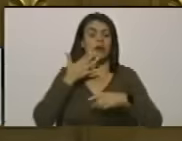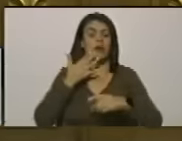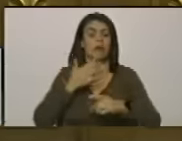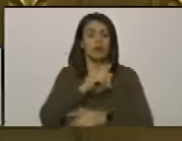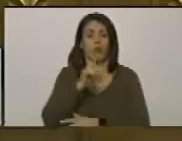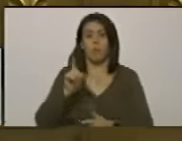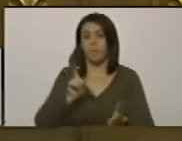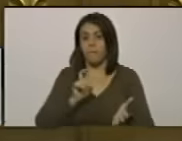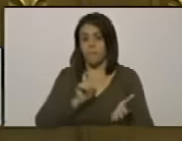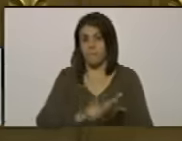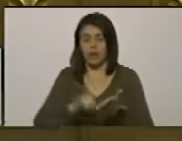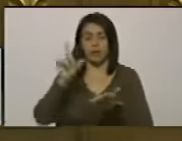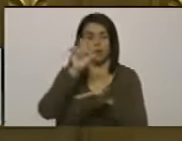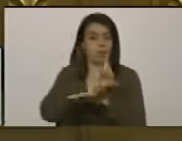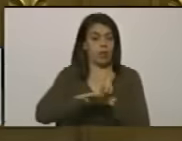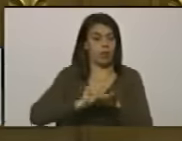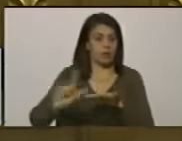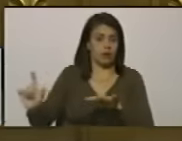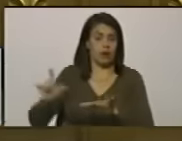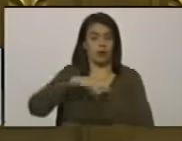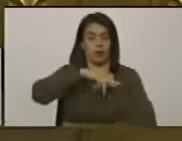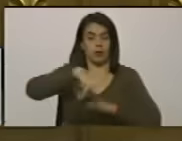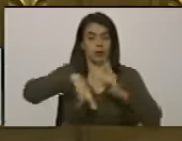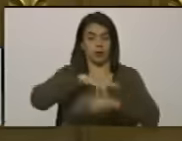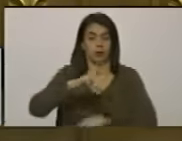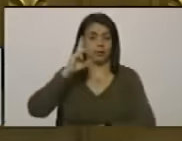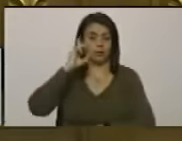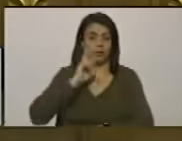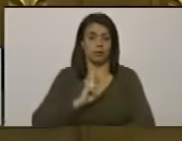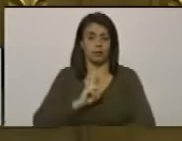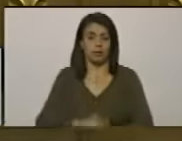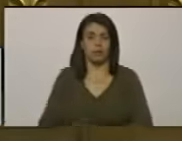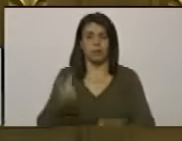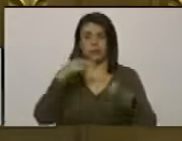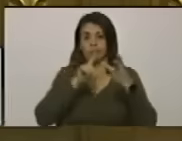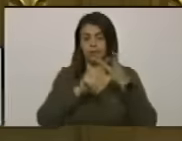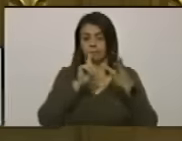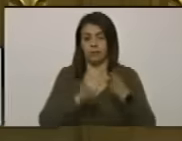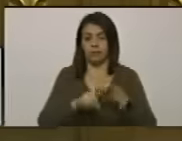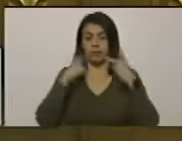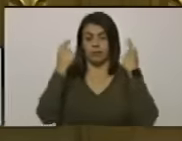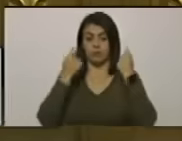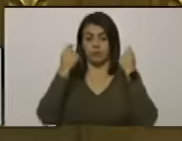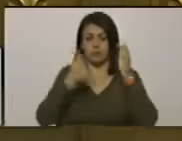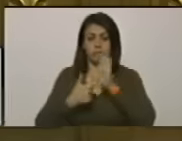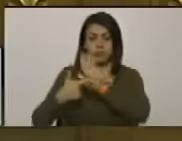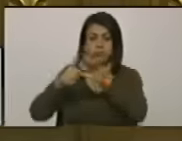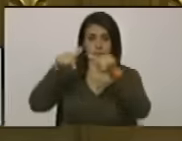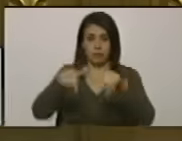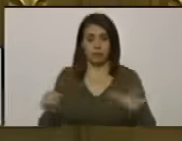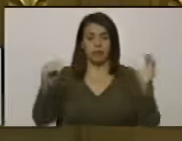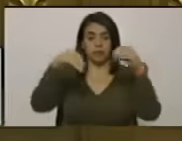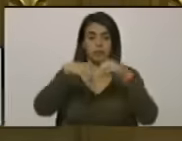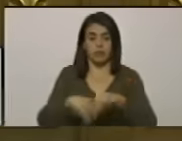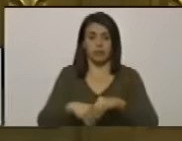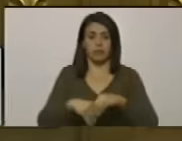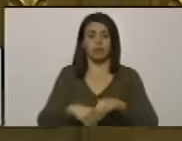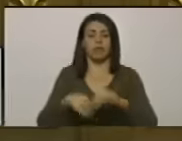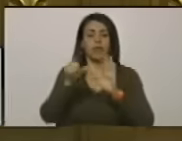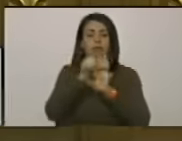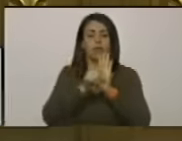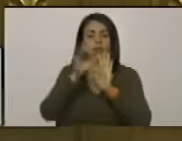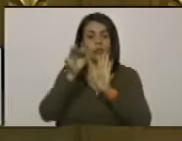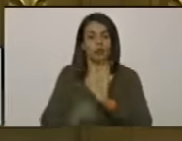absoluta lealtad a la revolución bolivariana tercero publicar el presente acuerdo en la